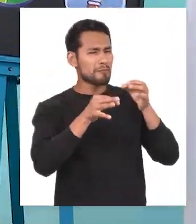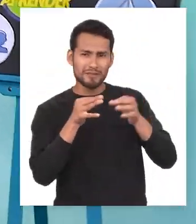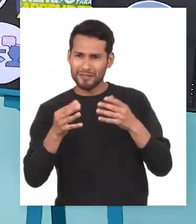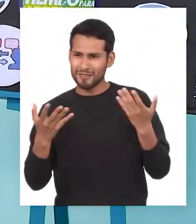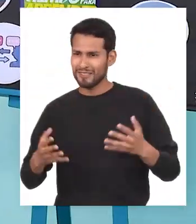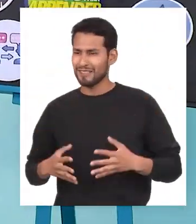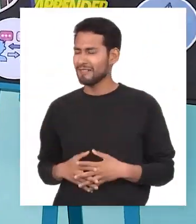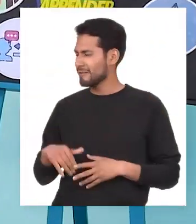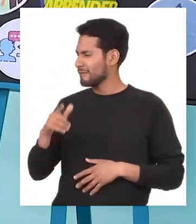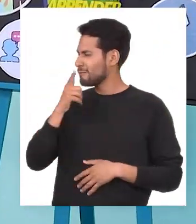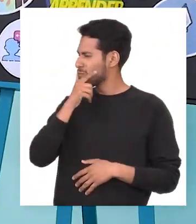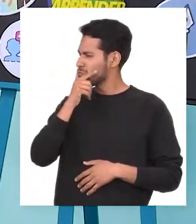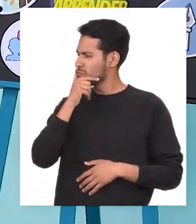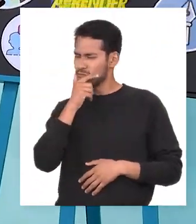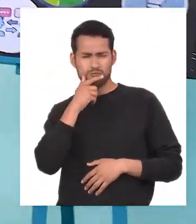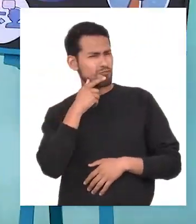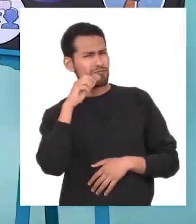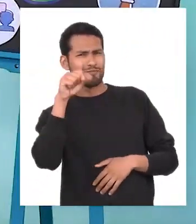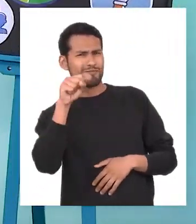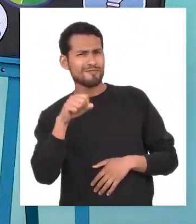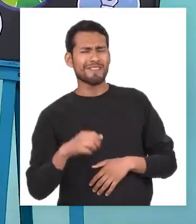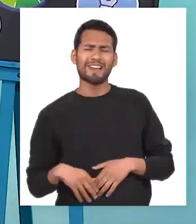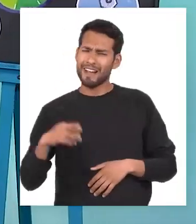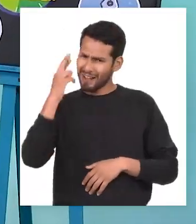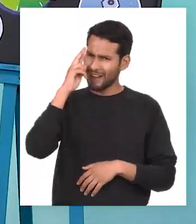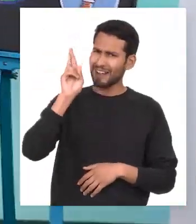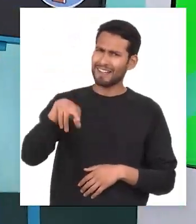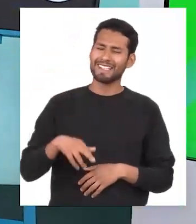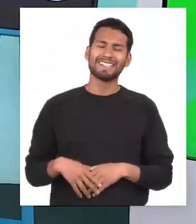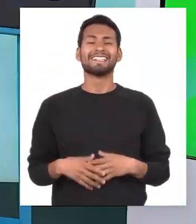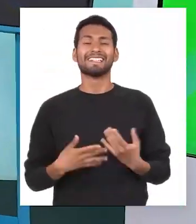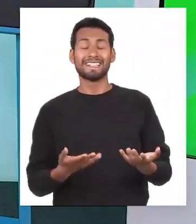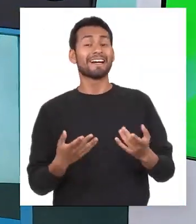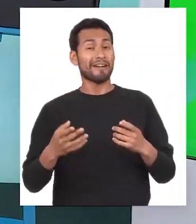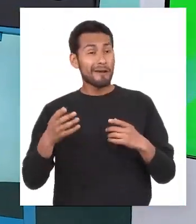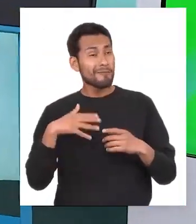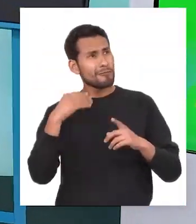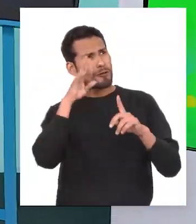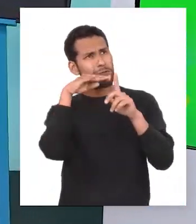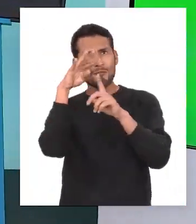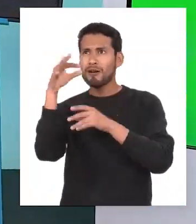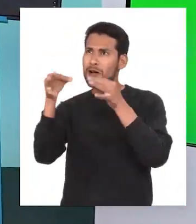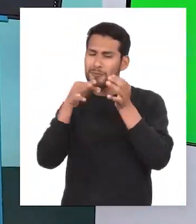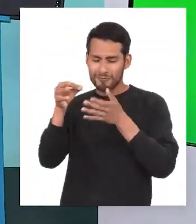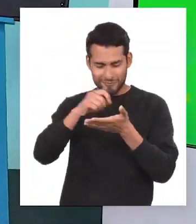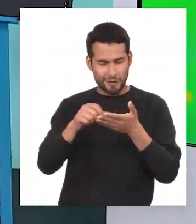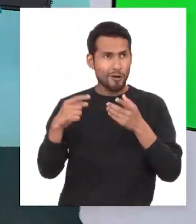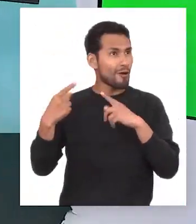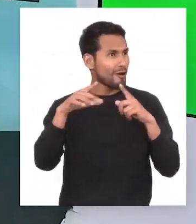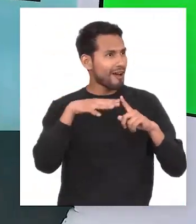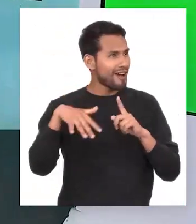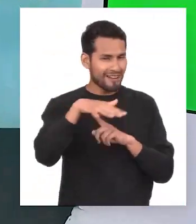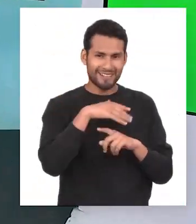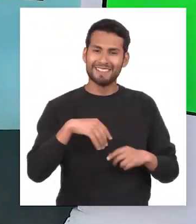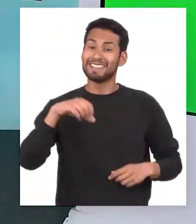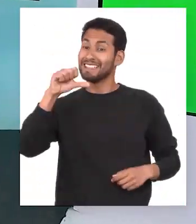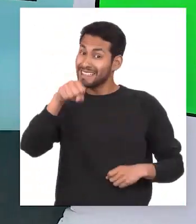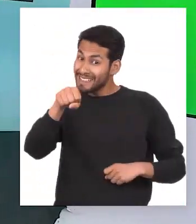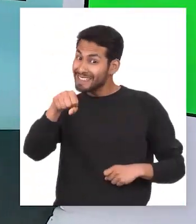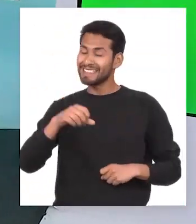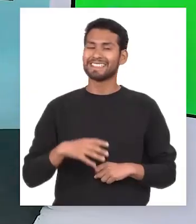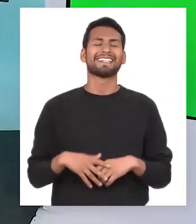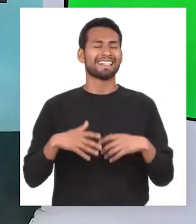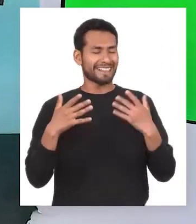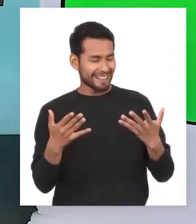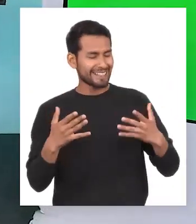¡Ajá! Ahora que lo mencionas... ¡Sí! Tienes razón Muchas veces se describen lugares en los textos literarios Exactamente, Almendra